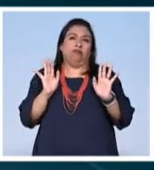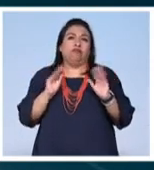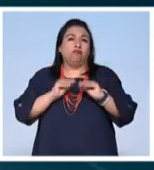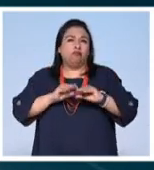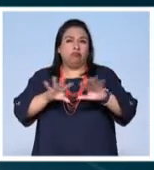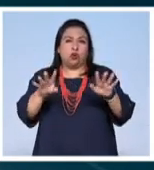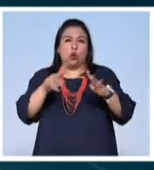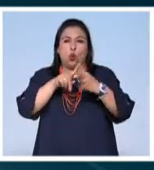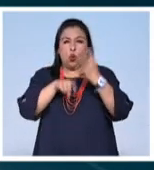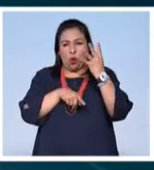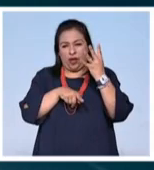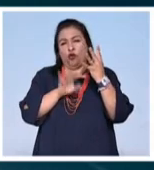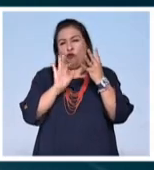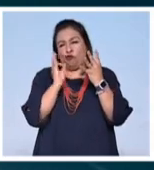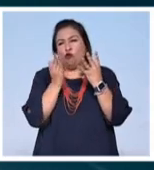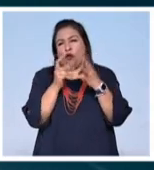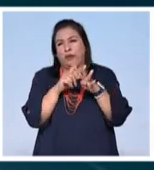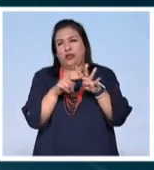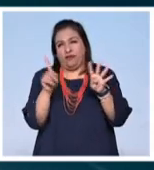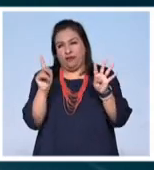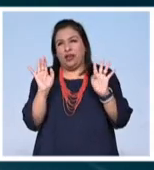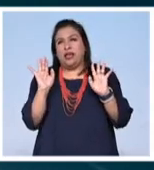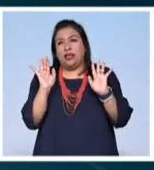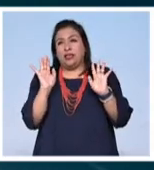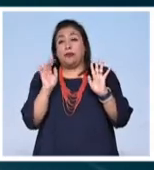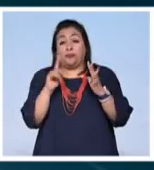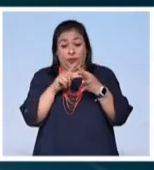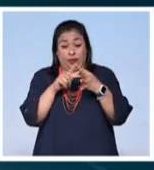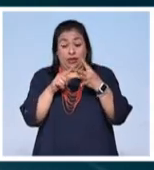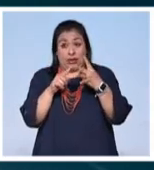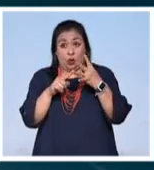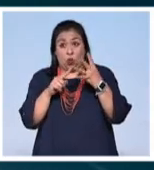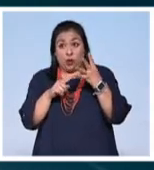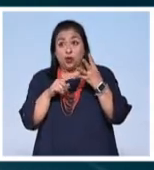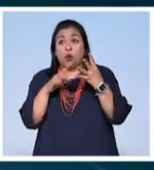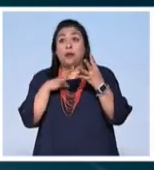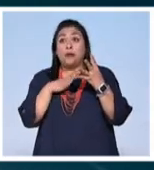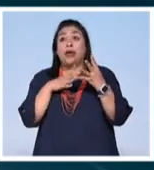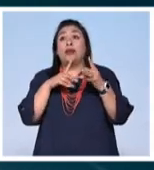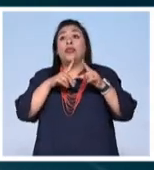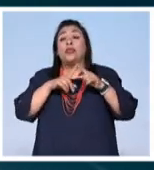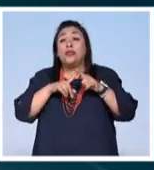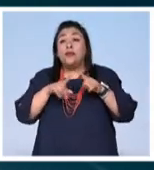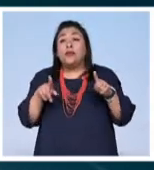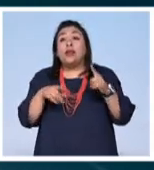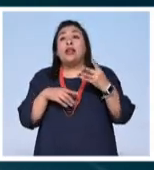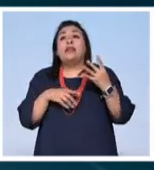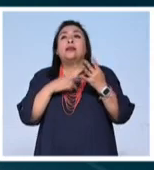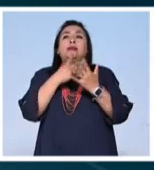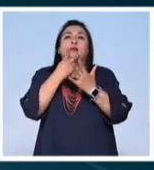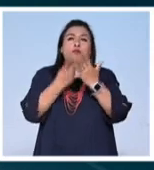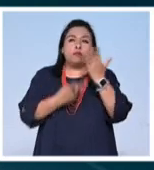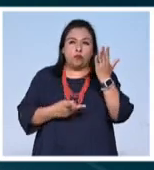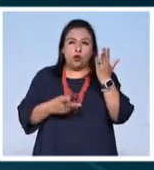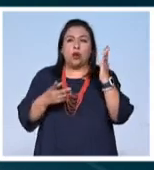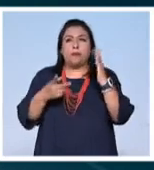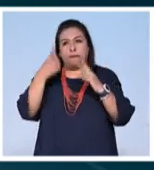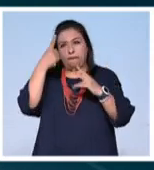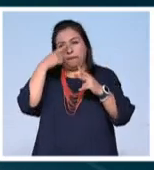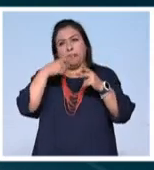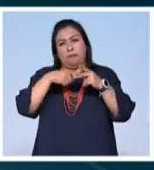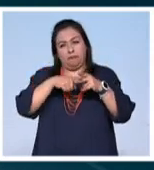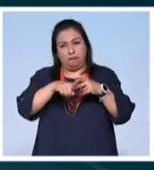versiones en estas cuatro versiones teníamos cuatro diferentes programas para